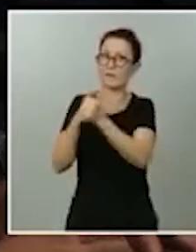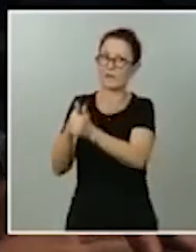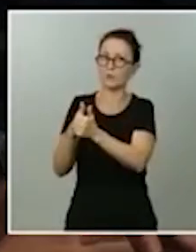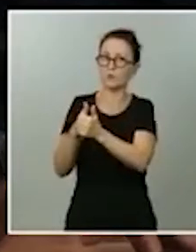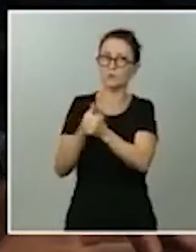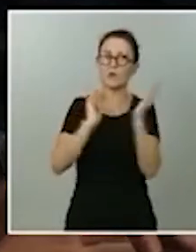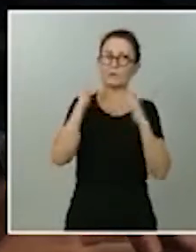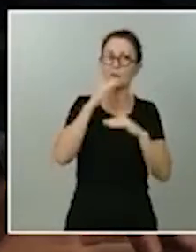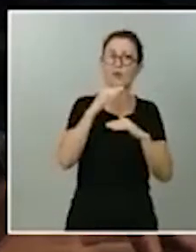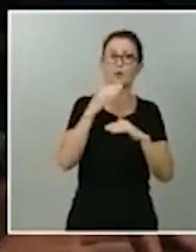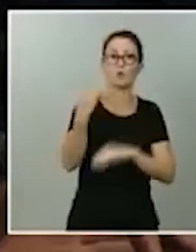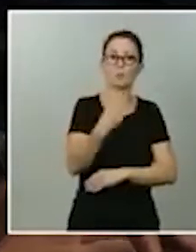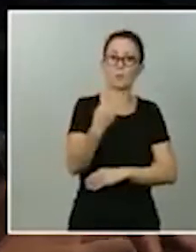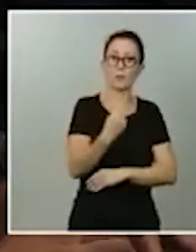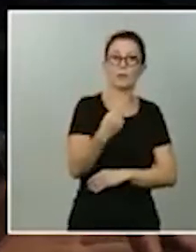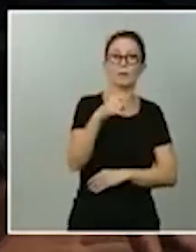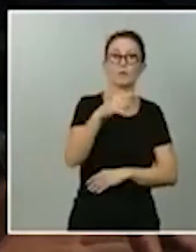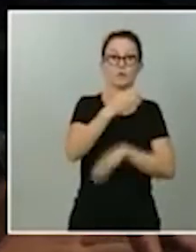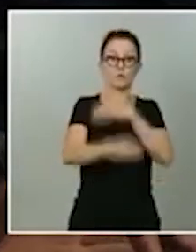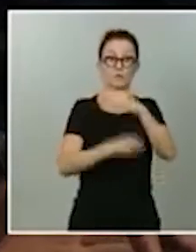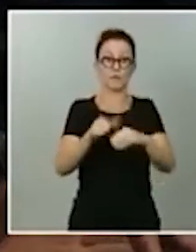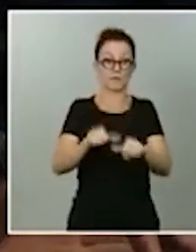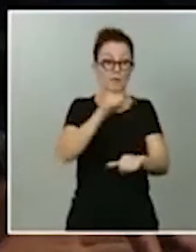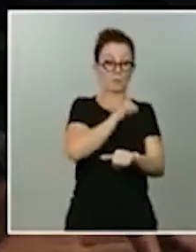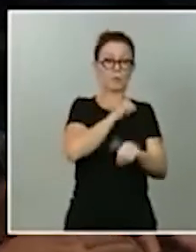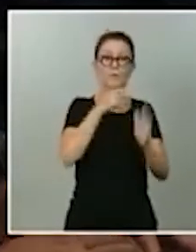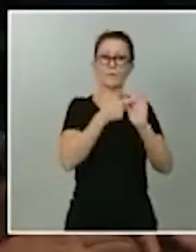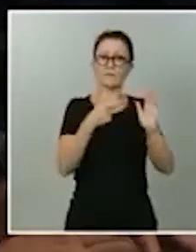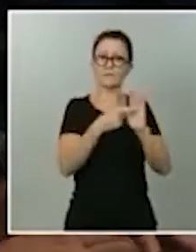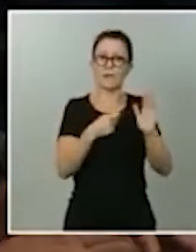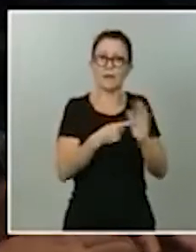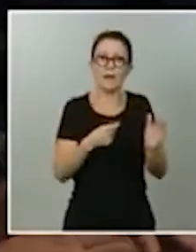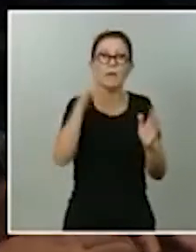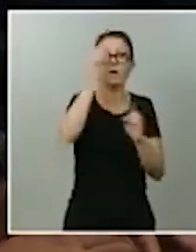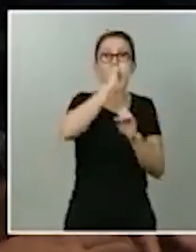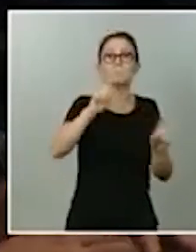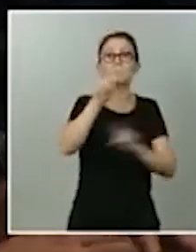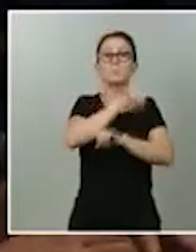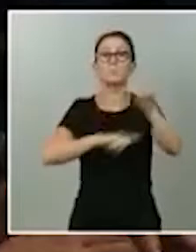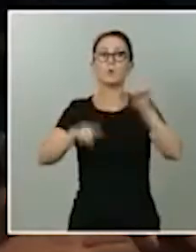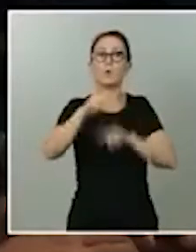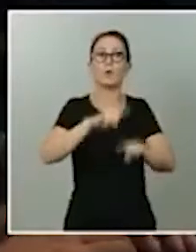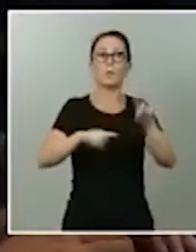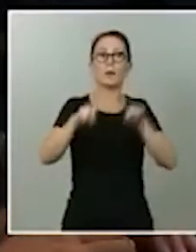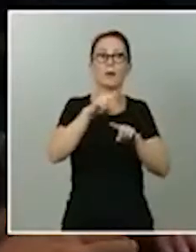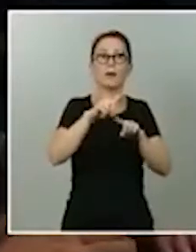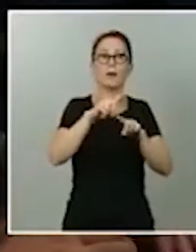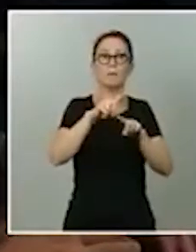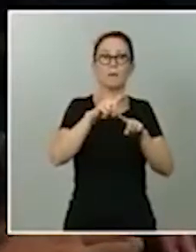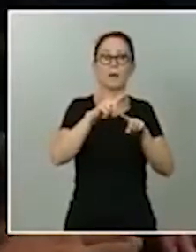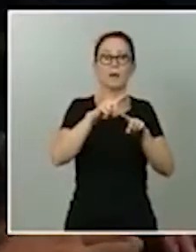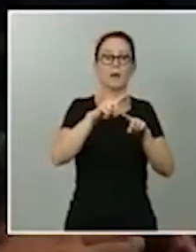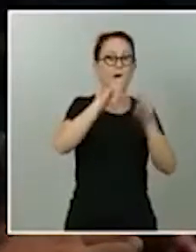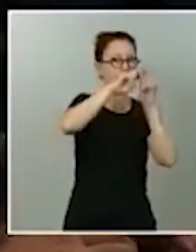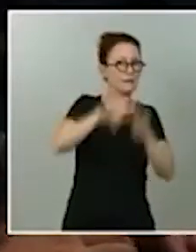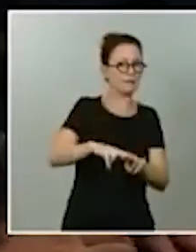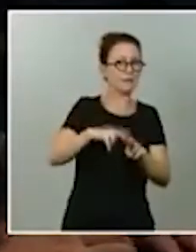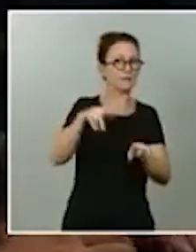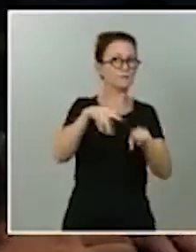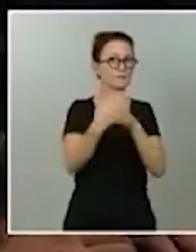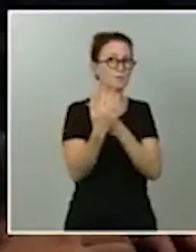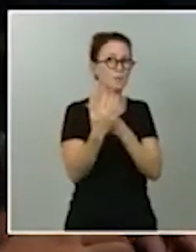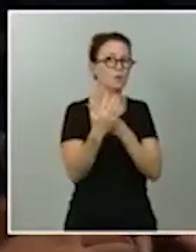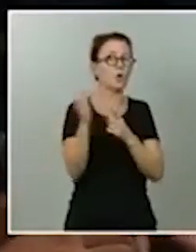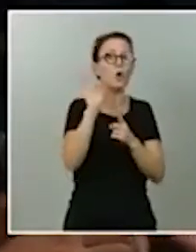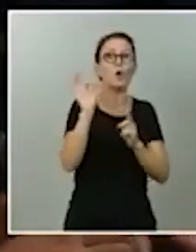se hizo en el momento de la desescalada no sé si hubo un problema de evaluación en aquel momento o si el problema es otro de ahí la pregunta y